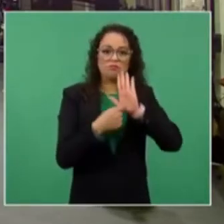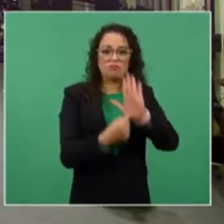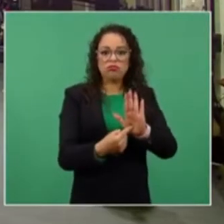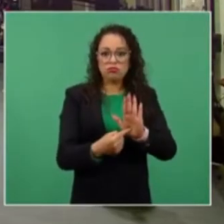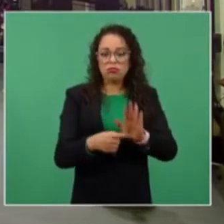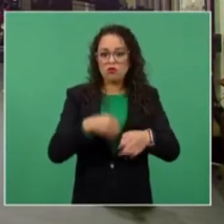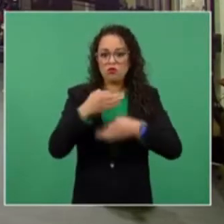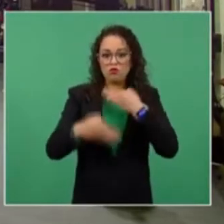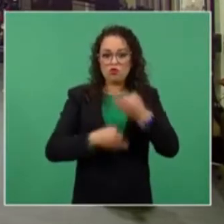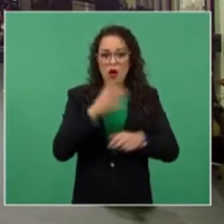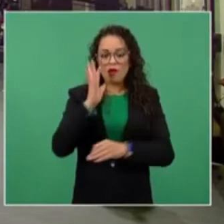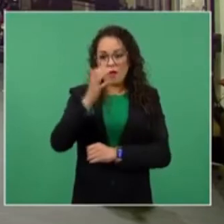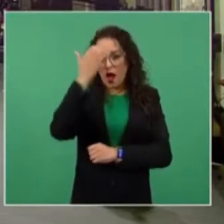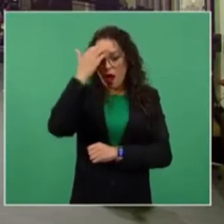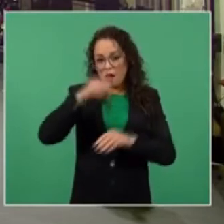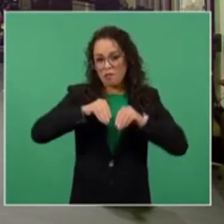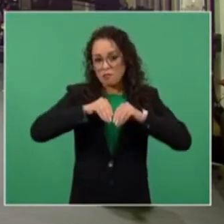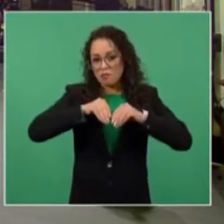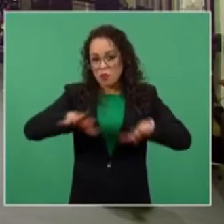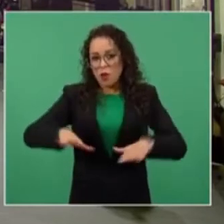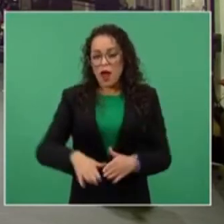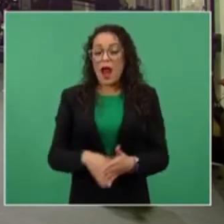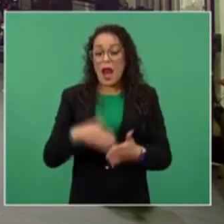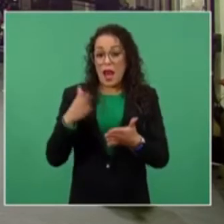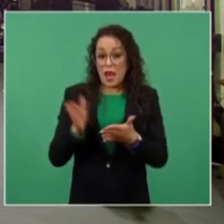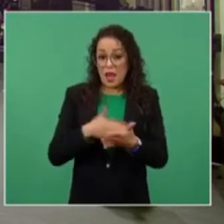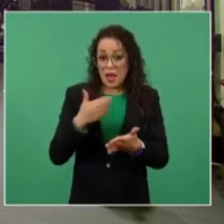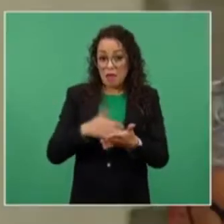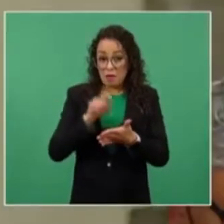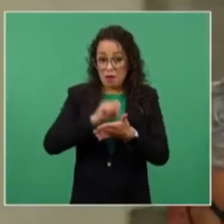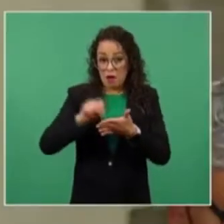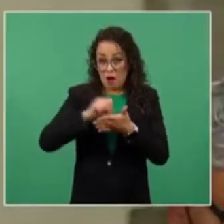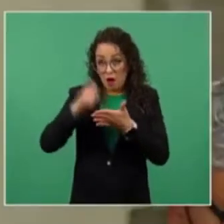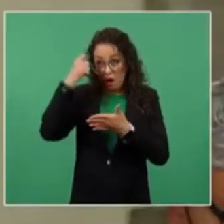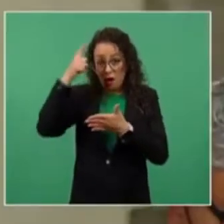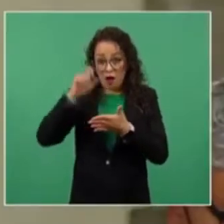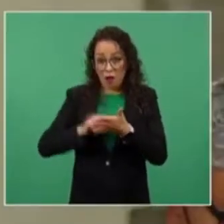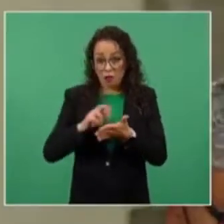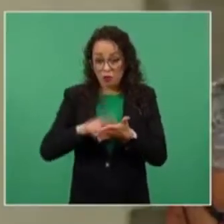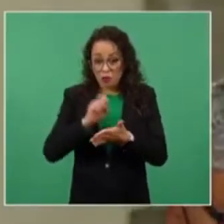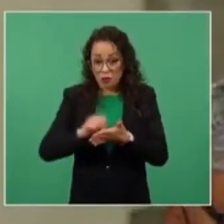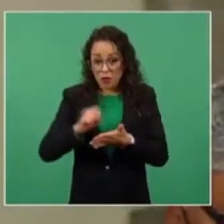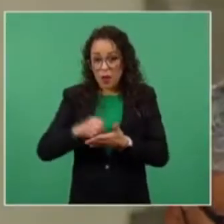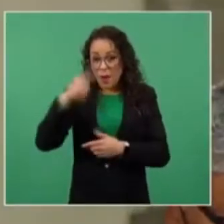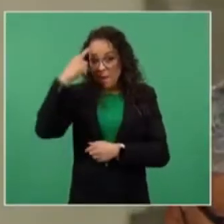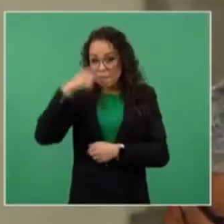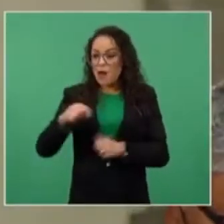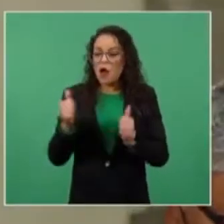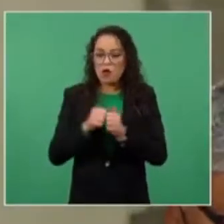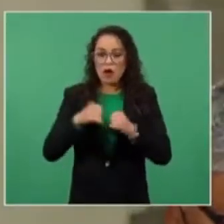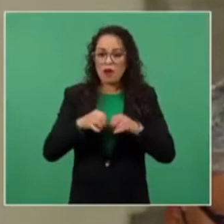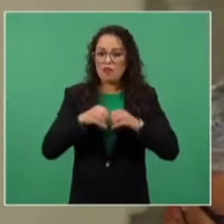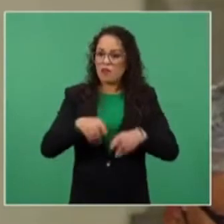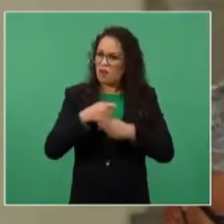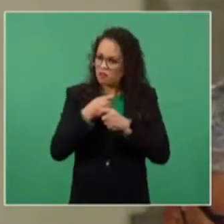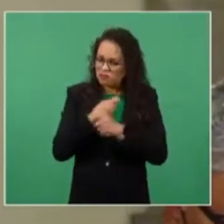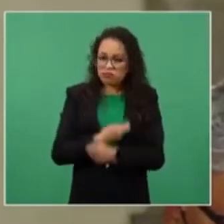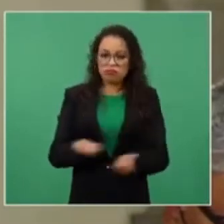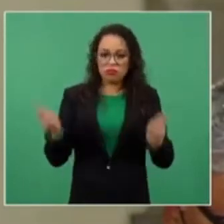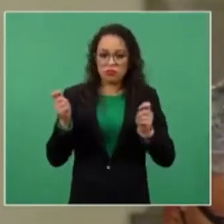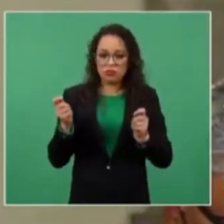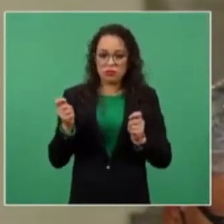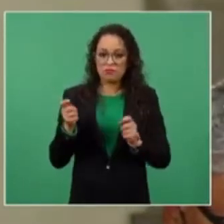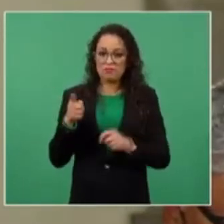por los libros que ha sacado basado en investigaciones. Su argumento de Jorge Ruiz para haberle quitado el mecanismo de